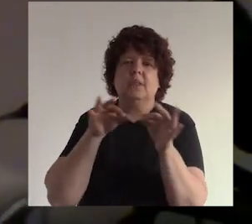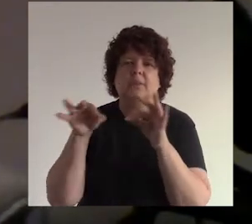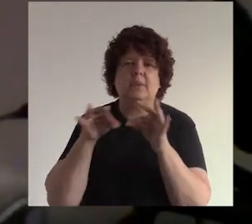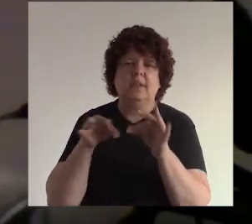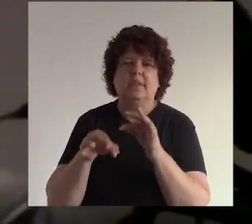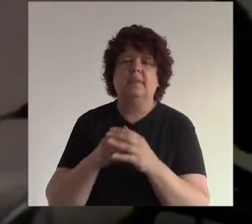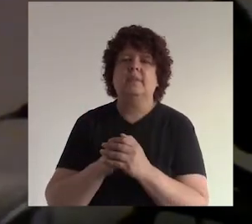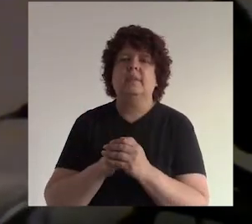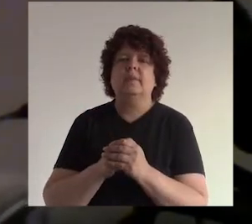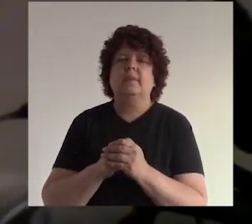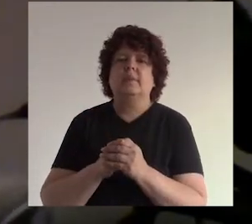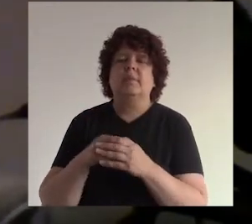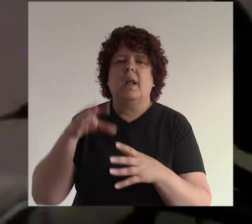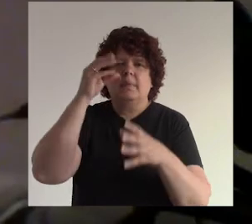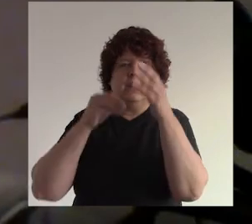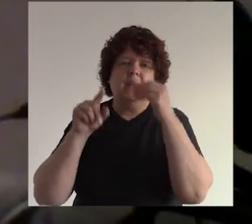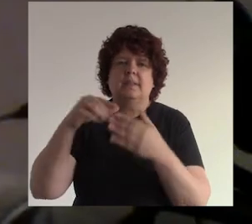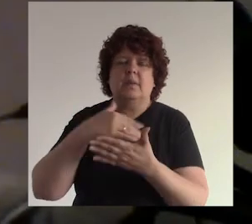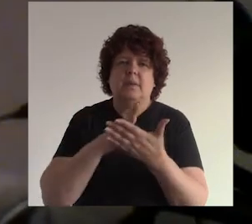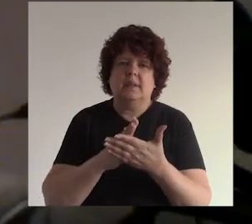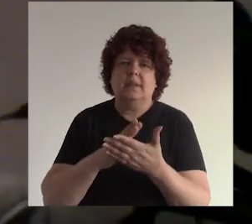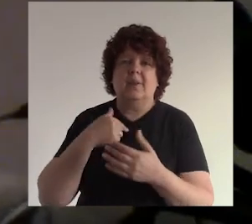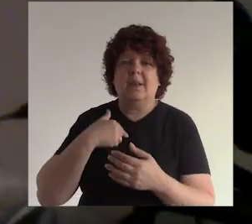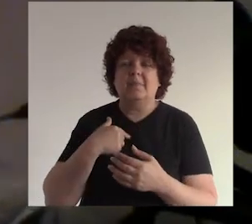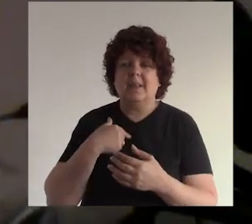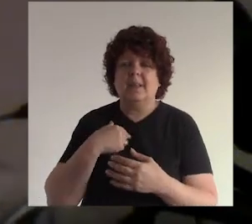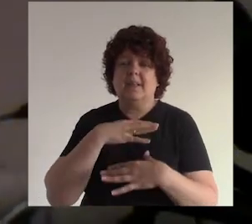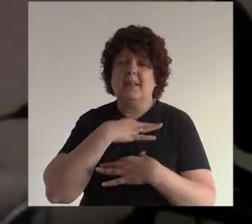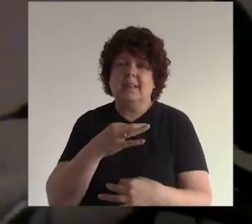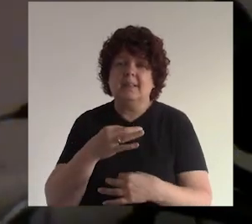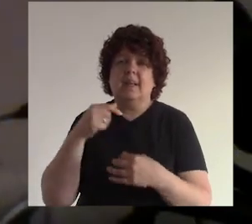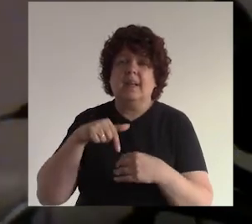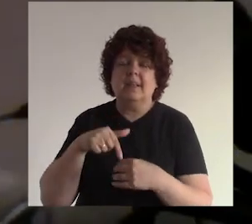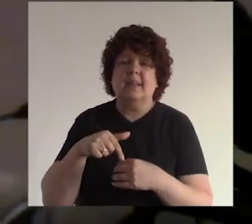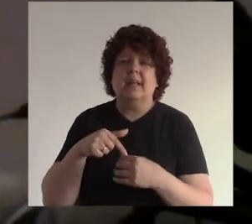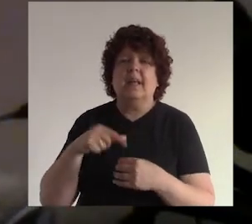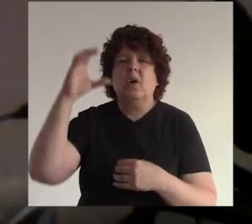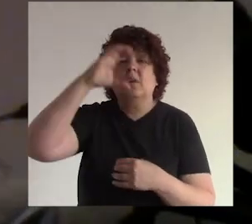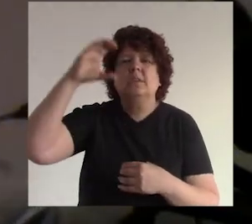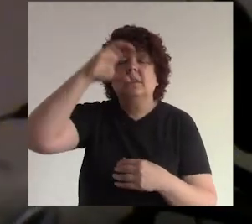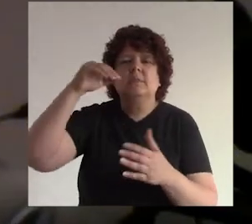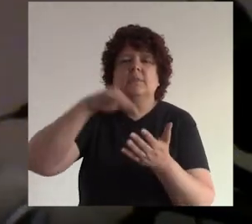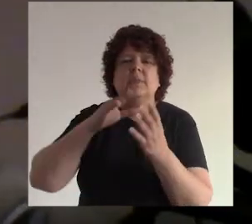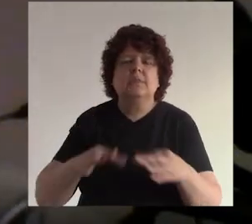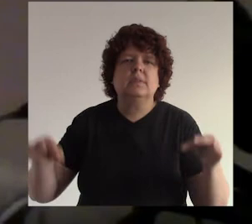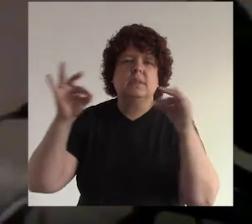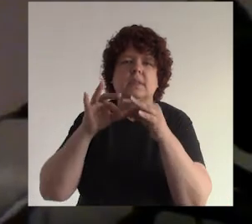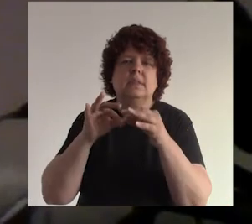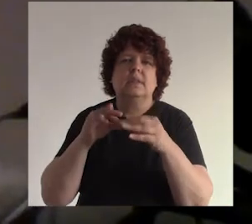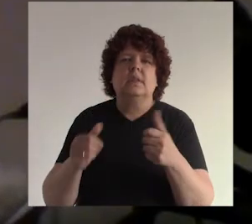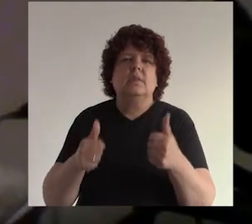que nos pueden ayudar a aprender esa parte pero lo que a mí me interesa hoy día es que entiendamos el concepto principal